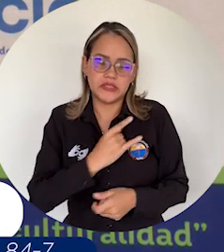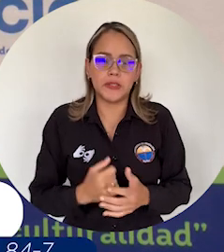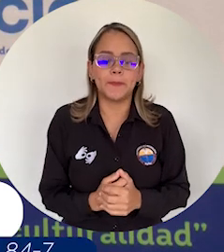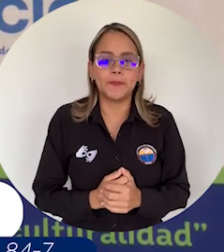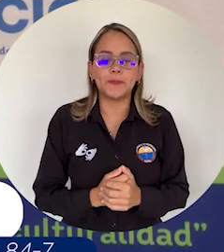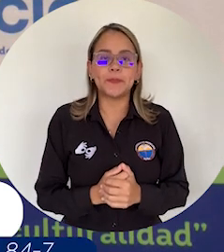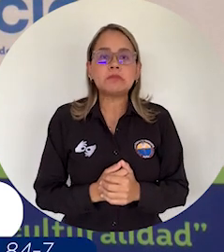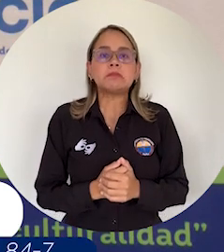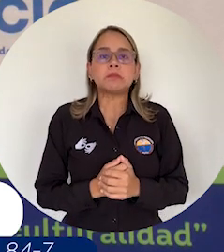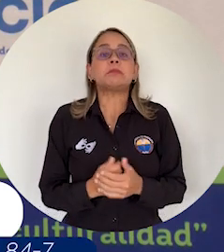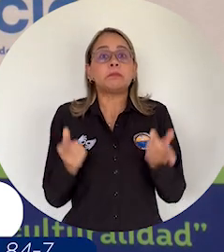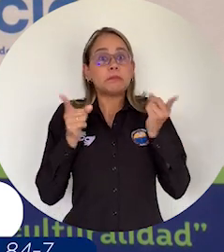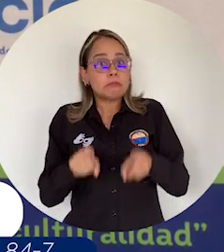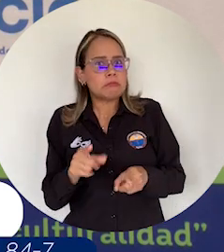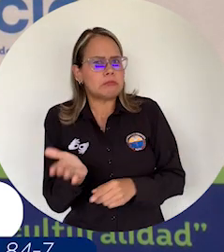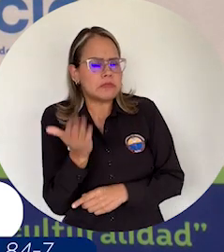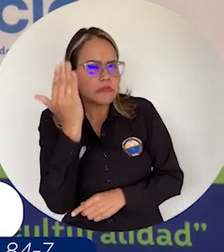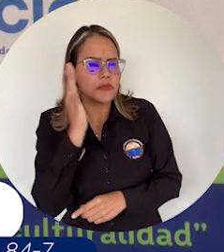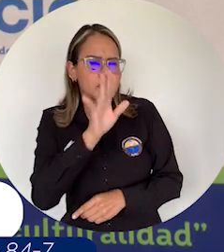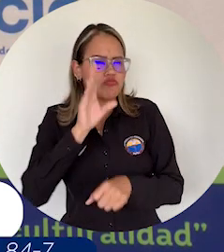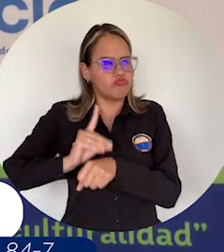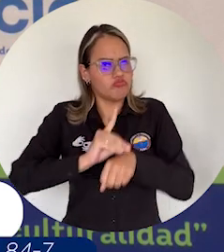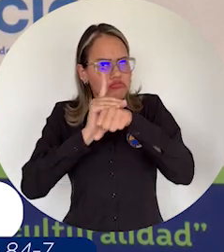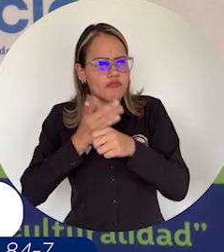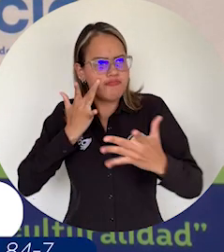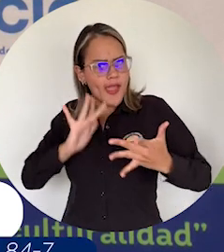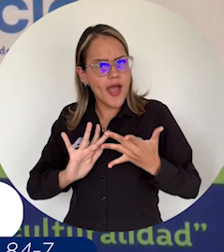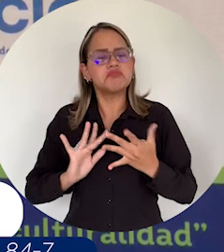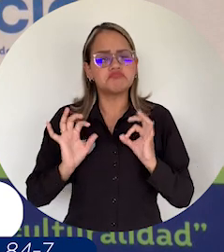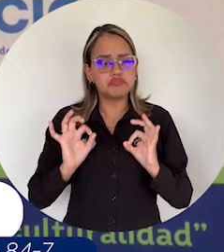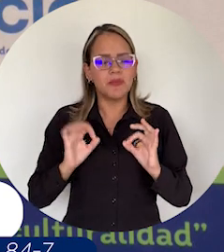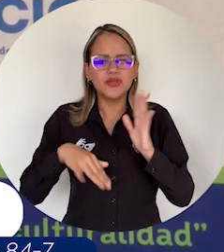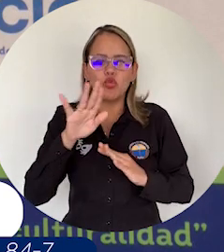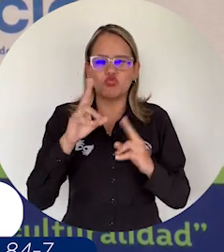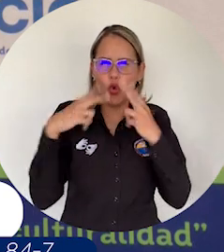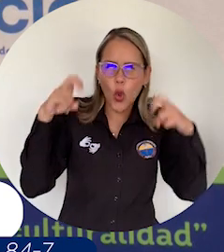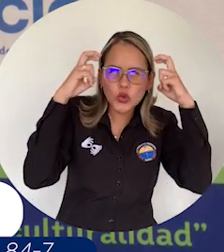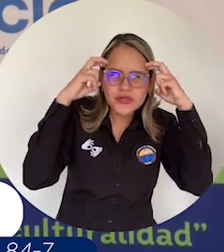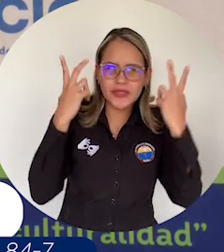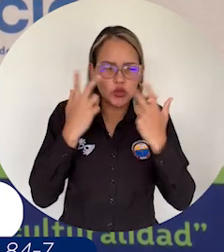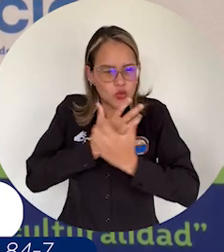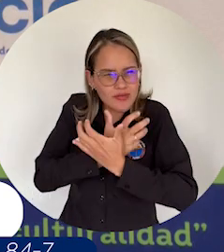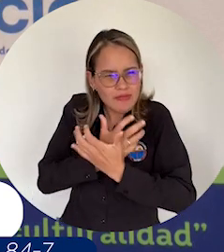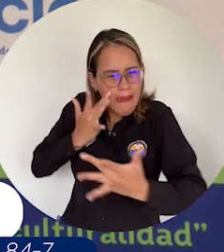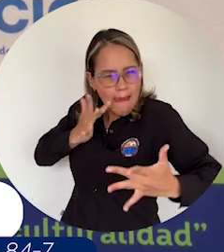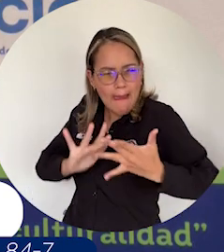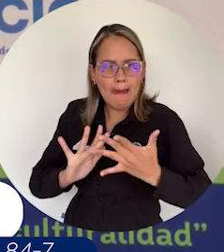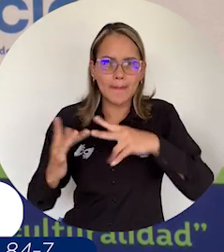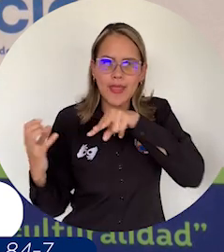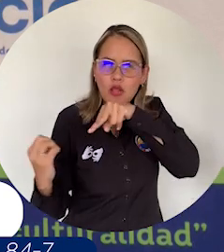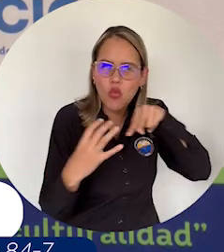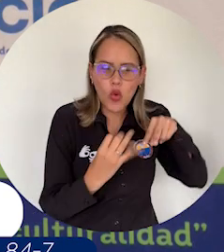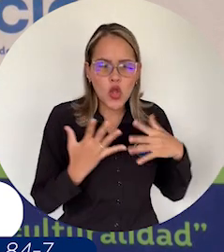través de la formación que pueda obtener en este doctorado en cuanto a todo el conocimiento científico enfocado a la educación,